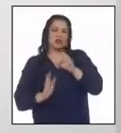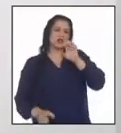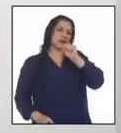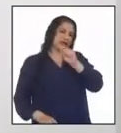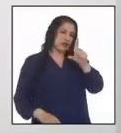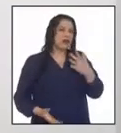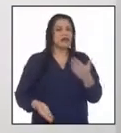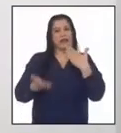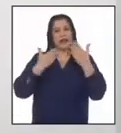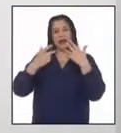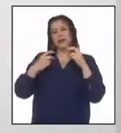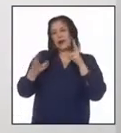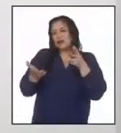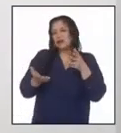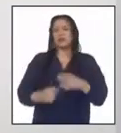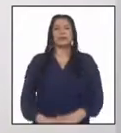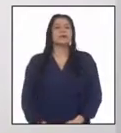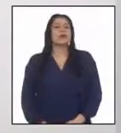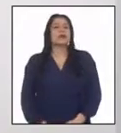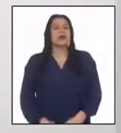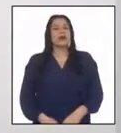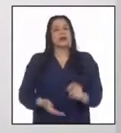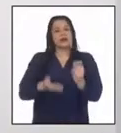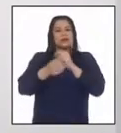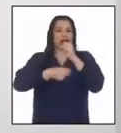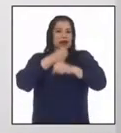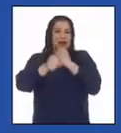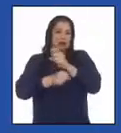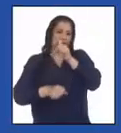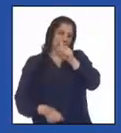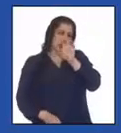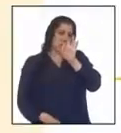punto en su conocida intervención de 1926.